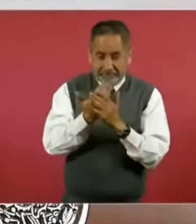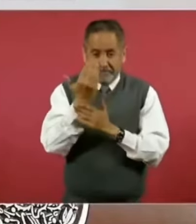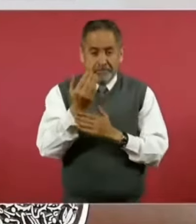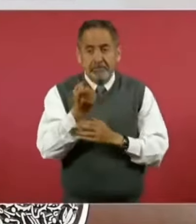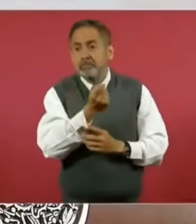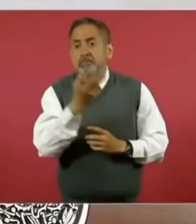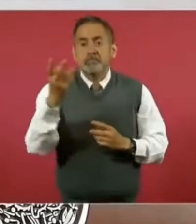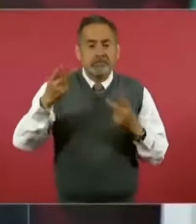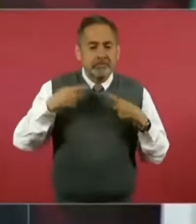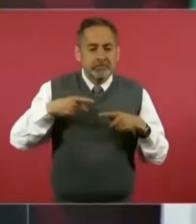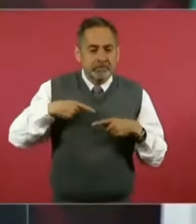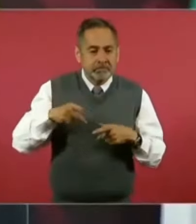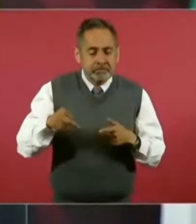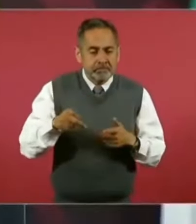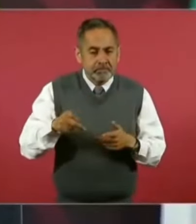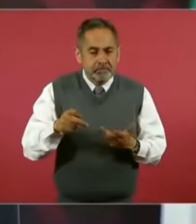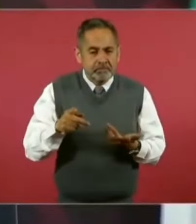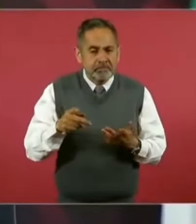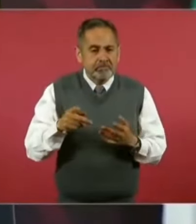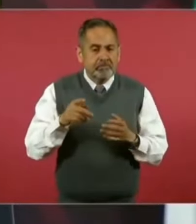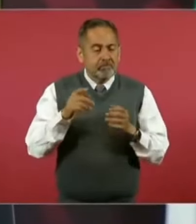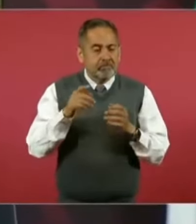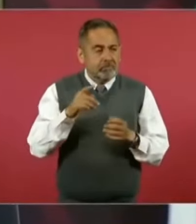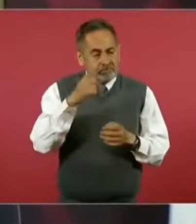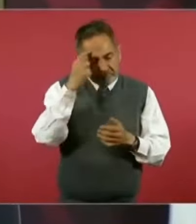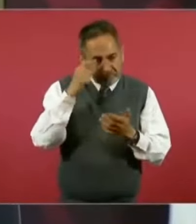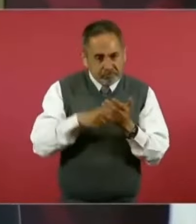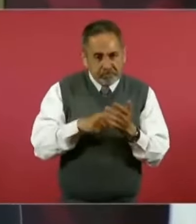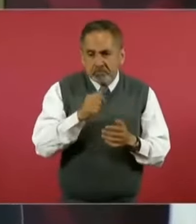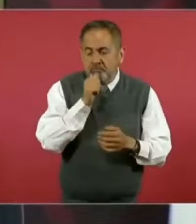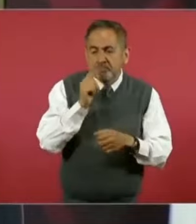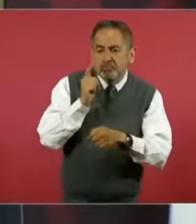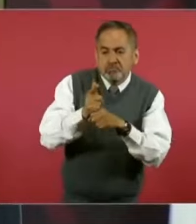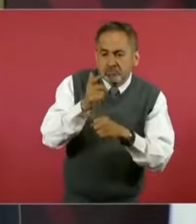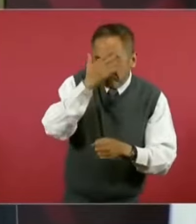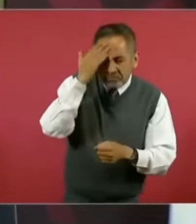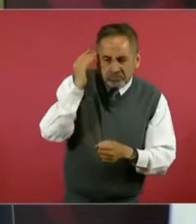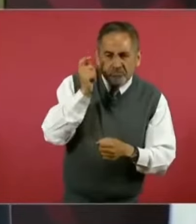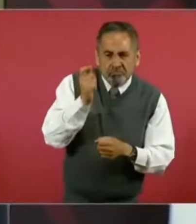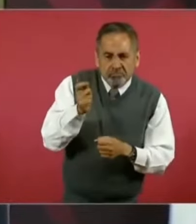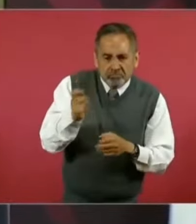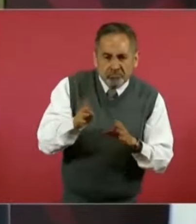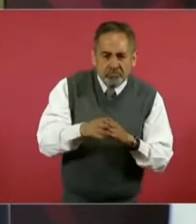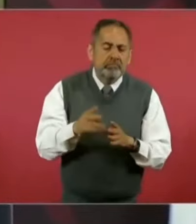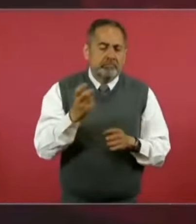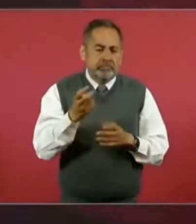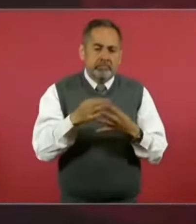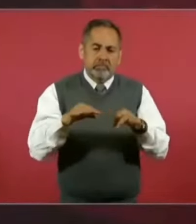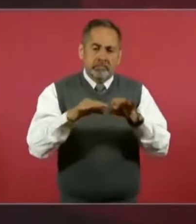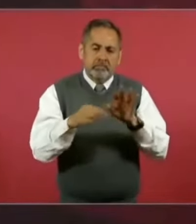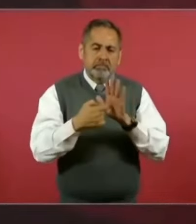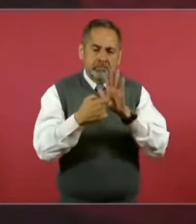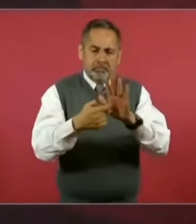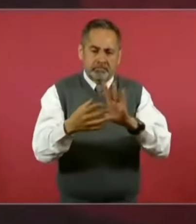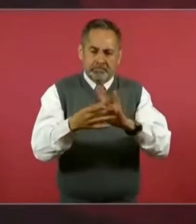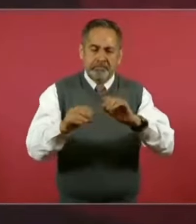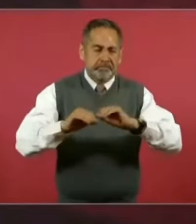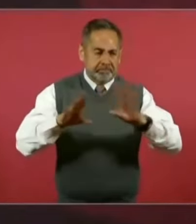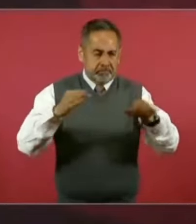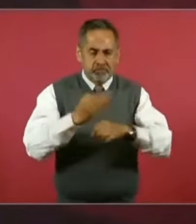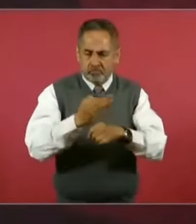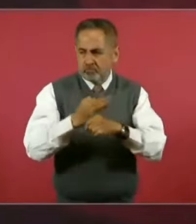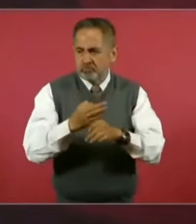seguridad no se enteró, sí es importante el